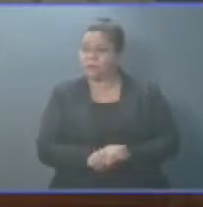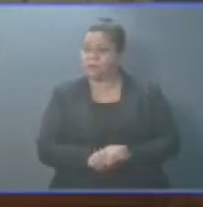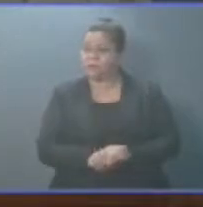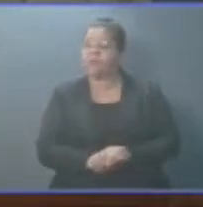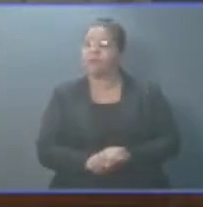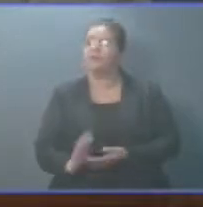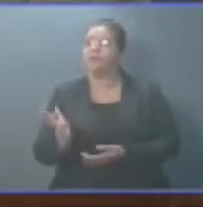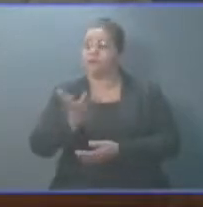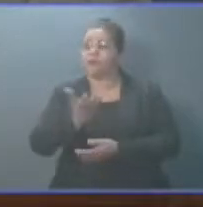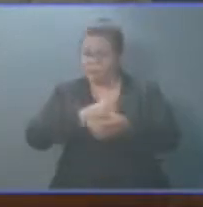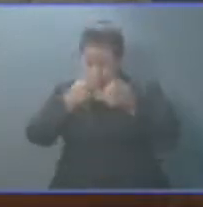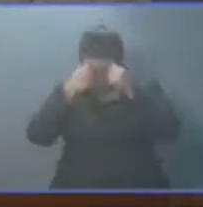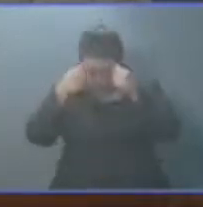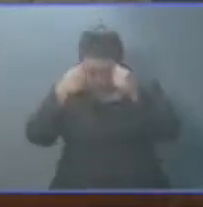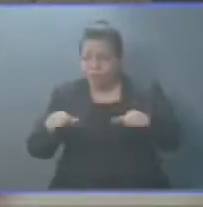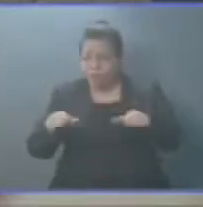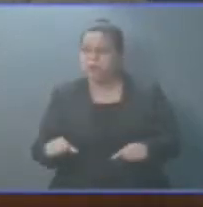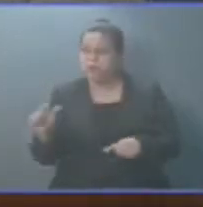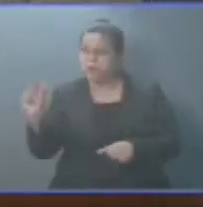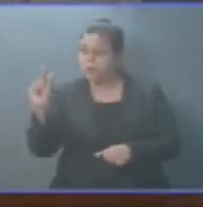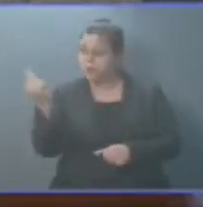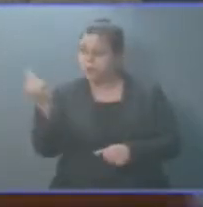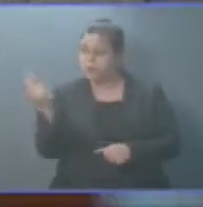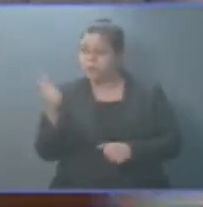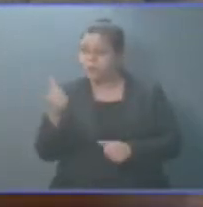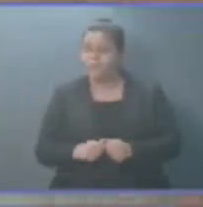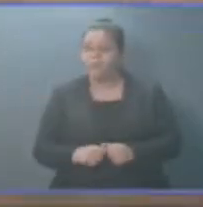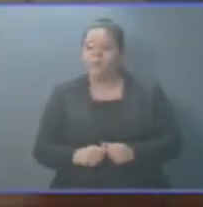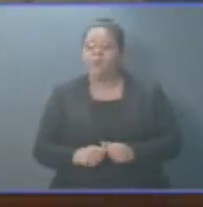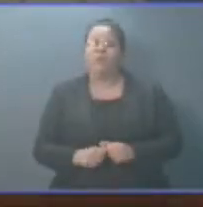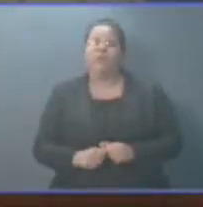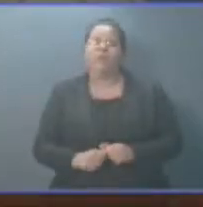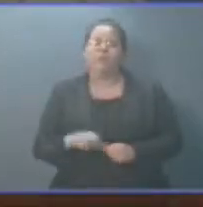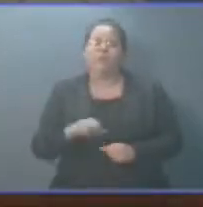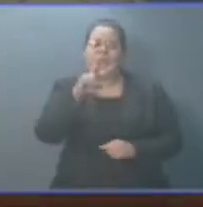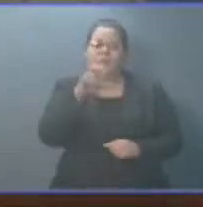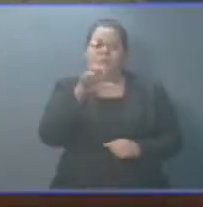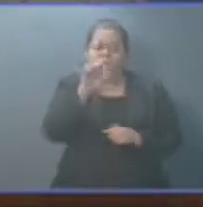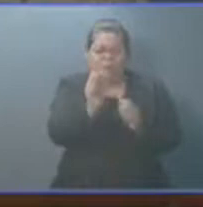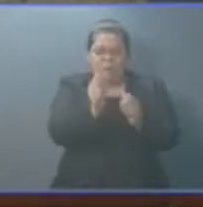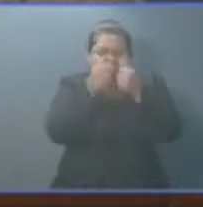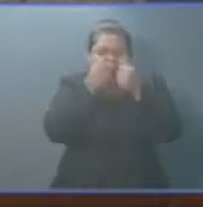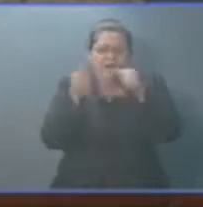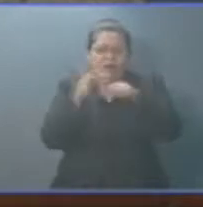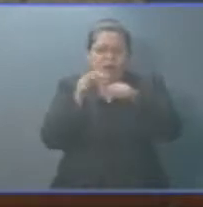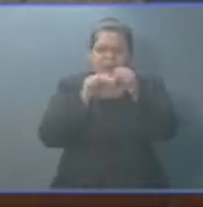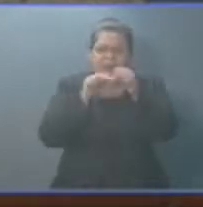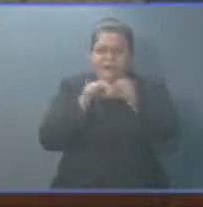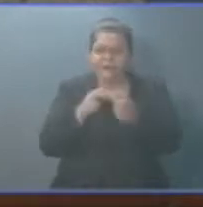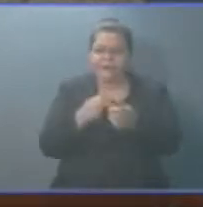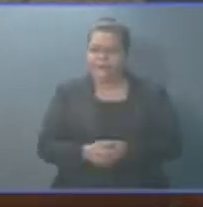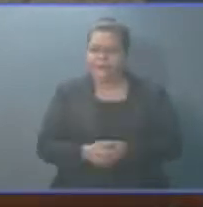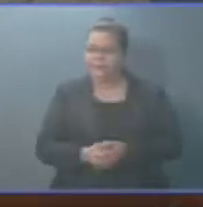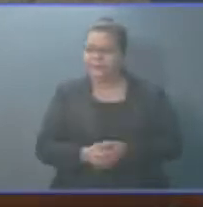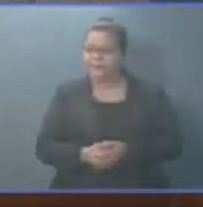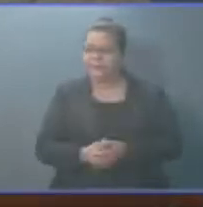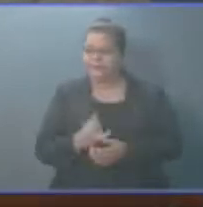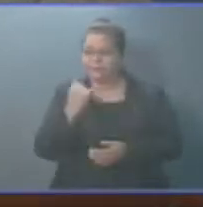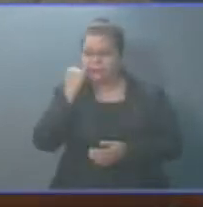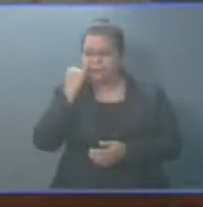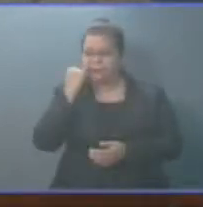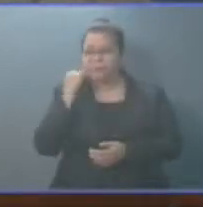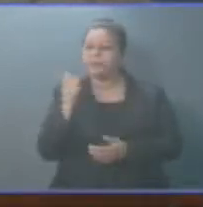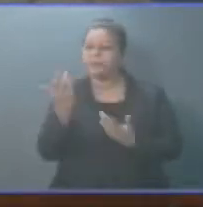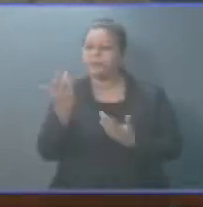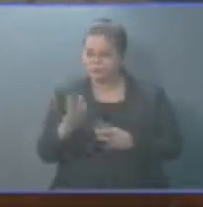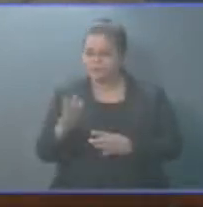Estamos aprobando un préstamo de 250 millones, el cual